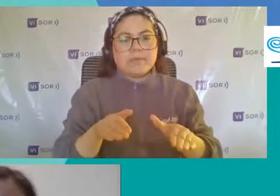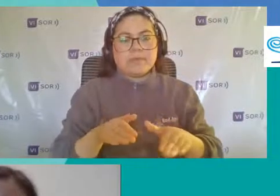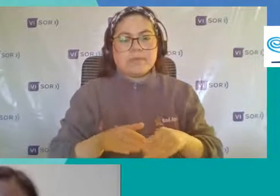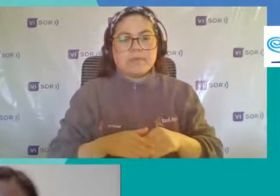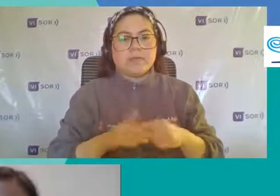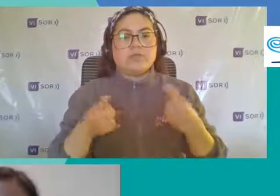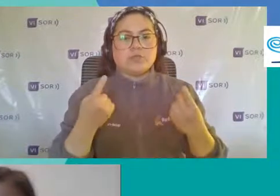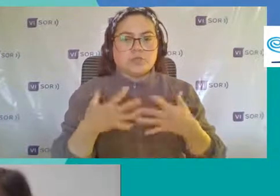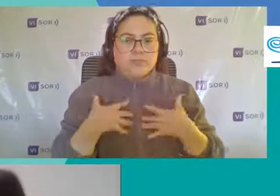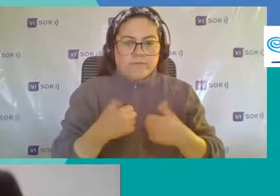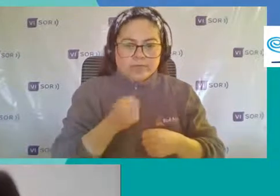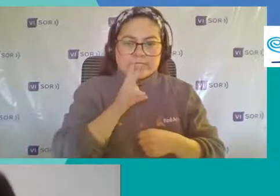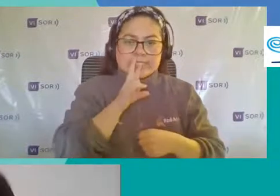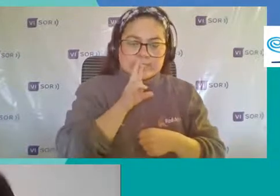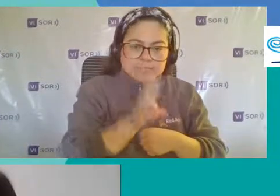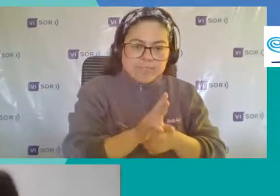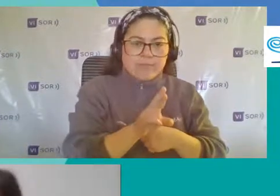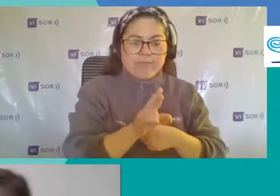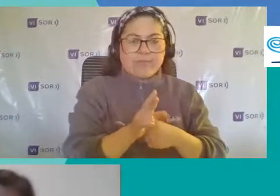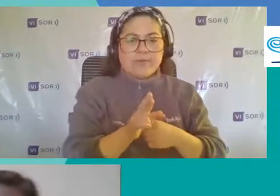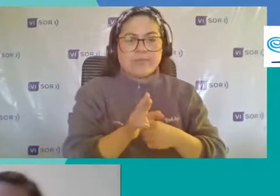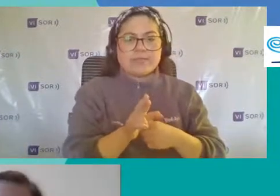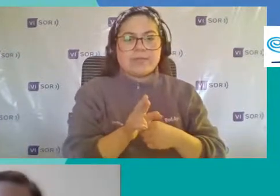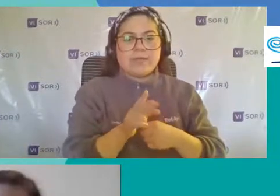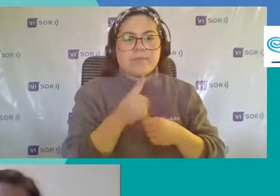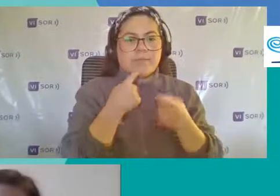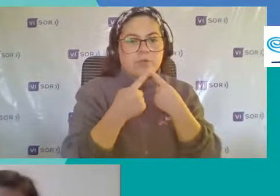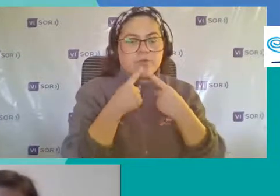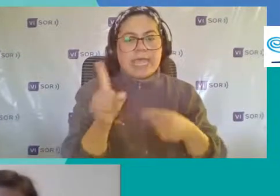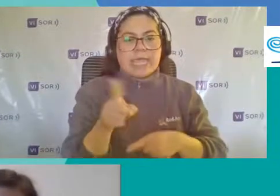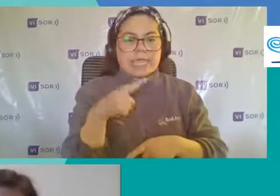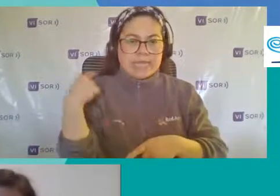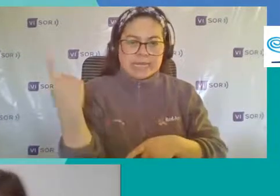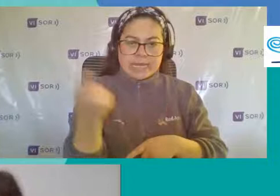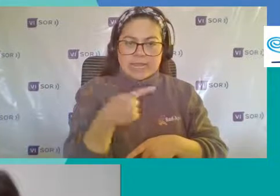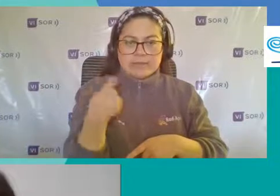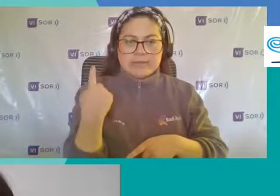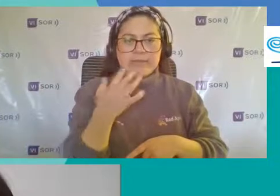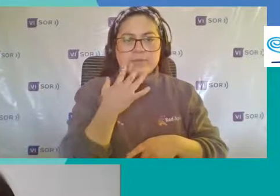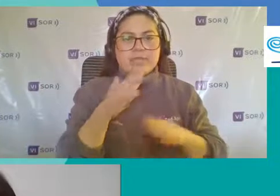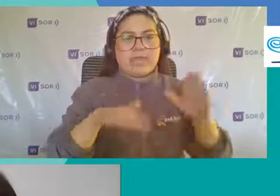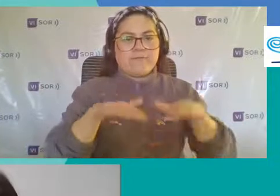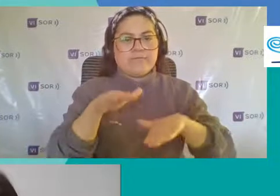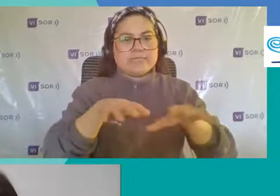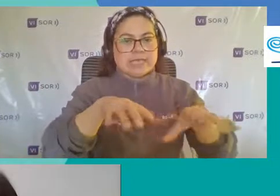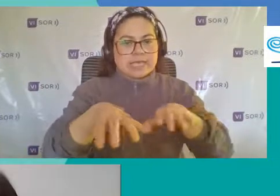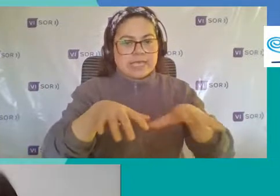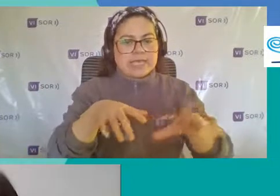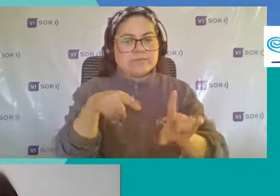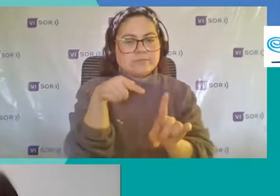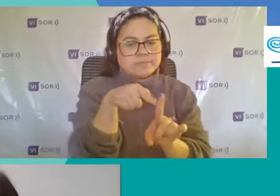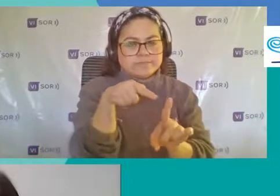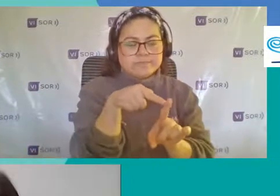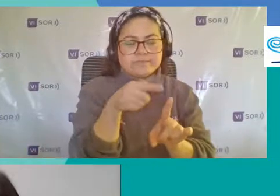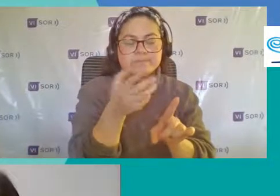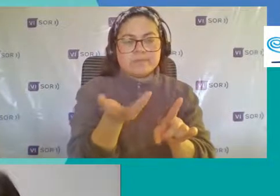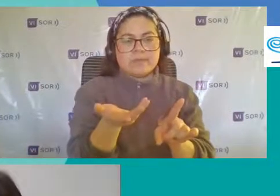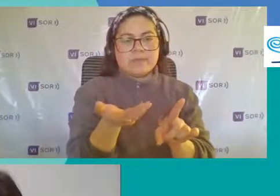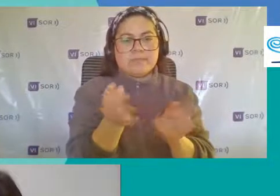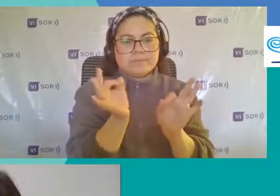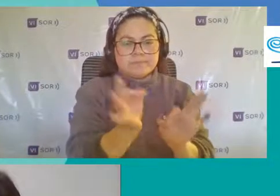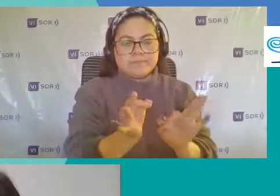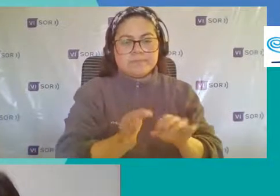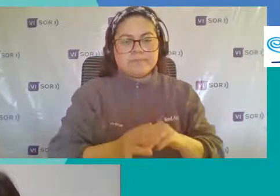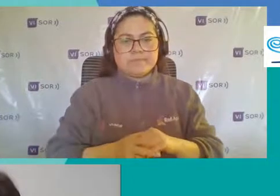tratando De responder Las preguntas Más bien genéricas Porque seguramente Hay casos muy específicos Muy particulares Que nos van Aquí